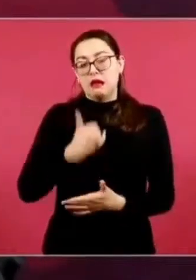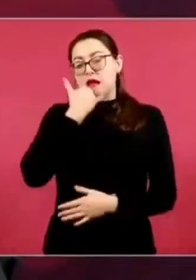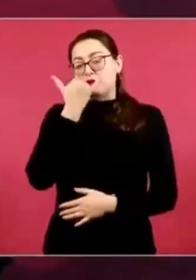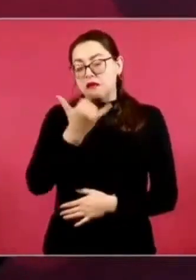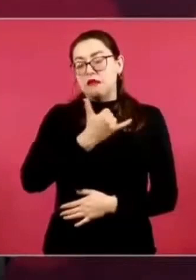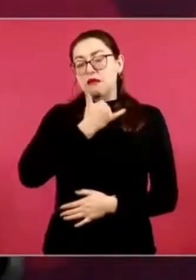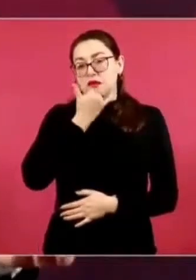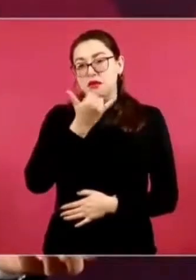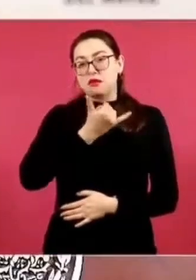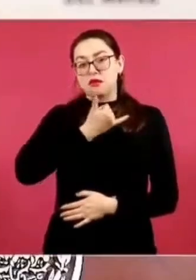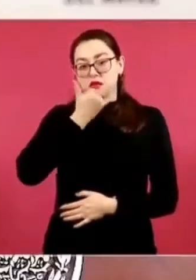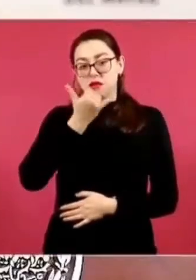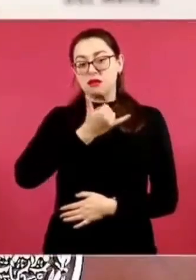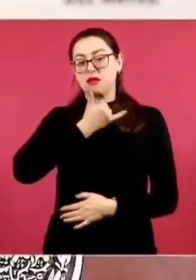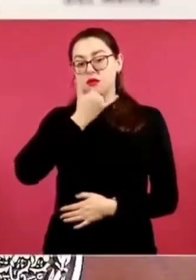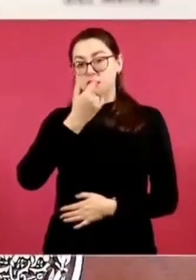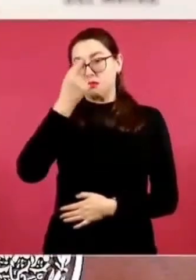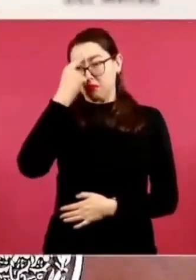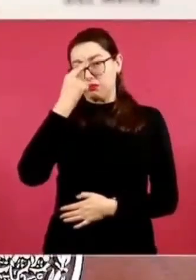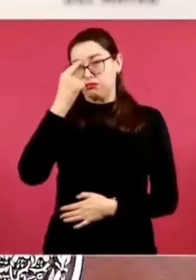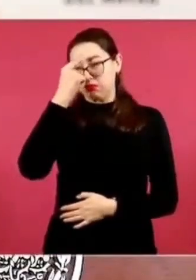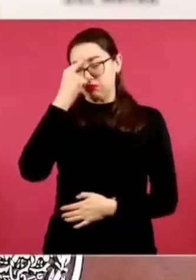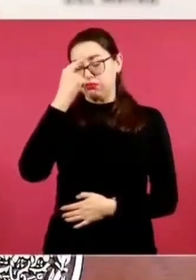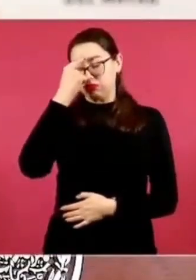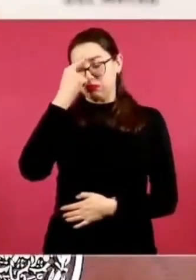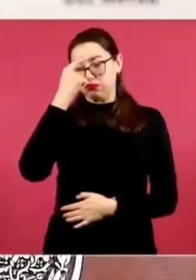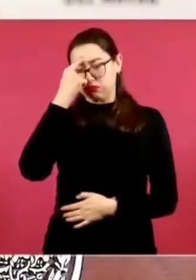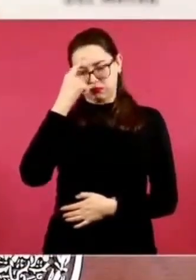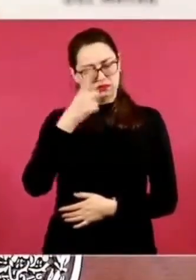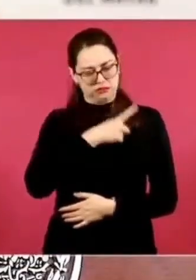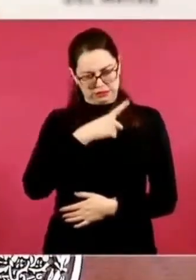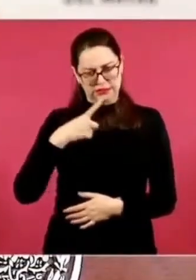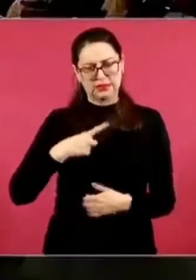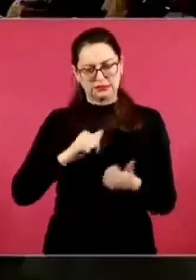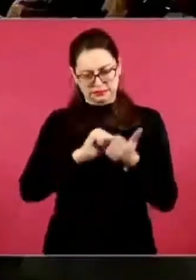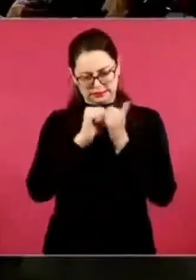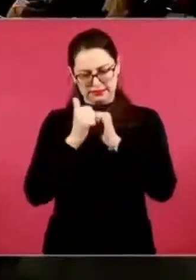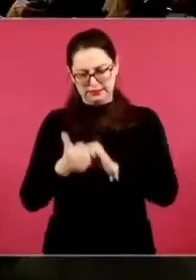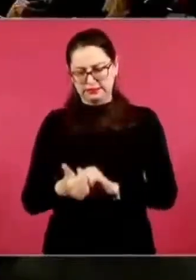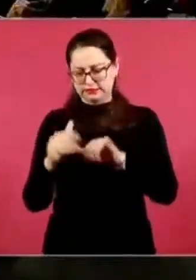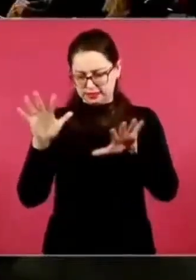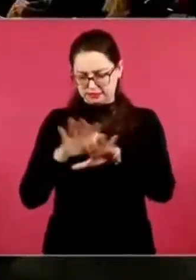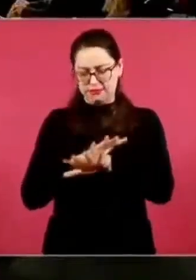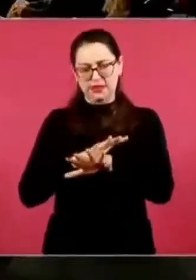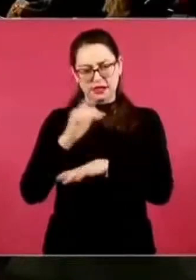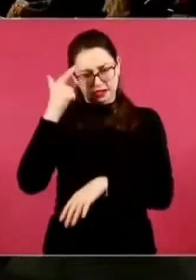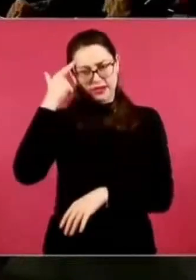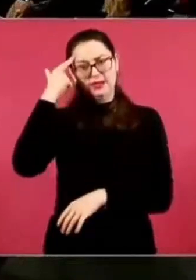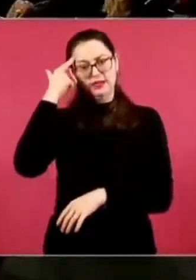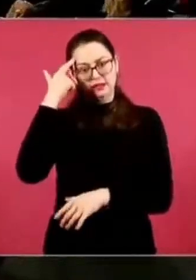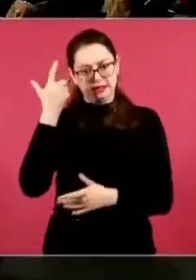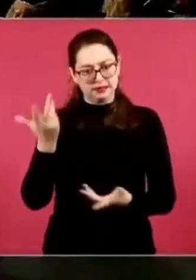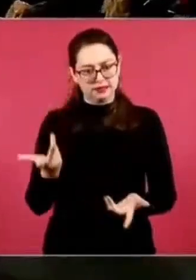como si ellos,